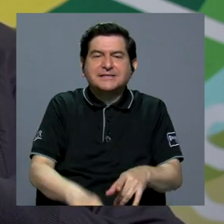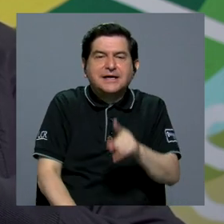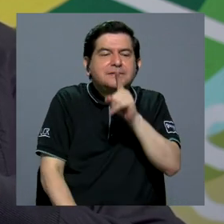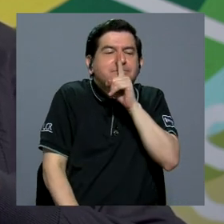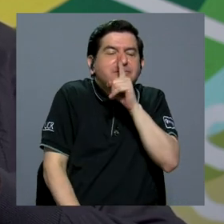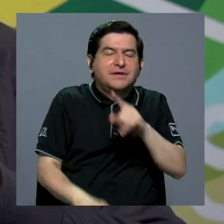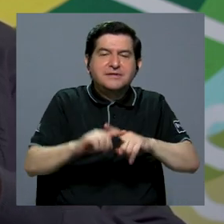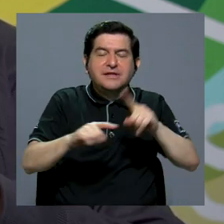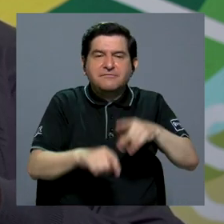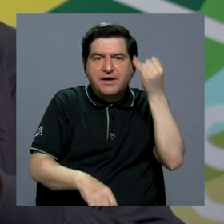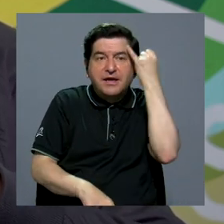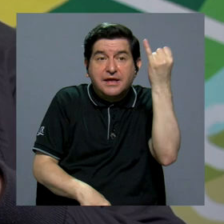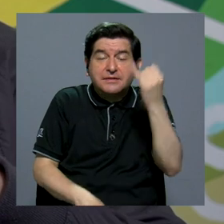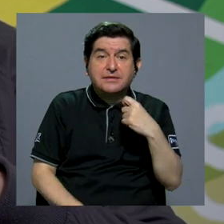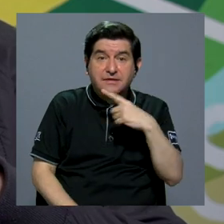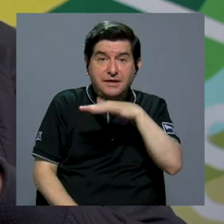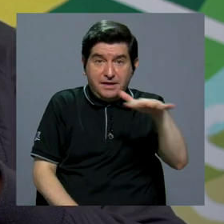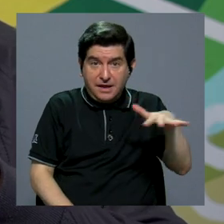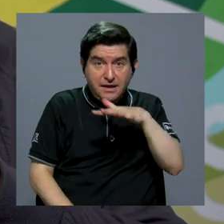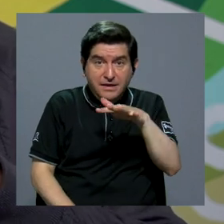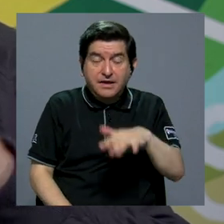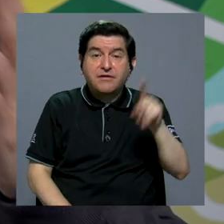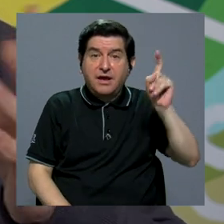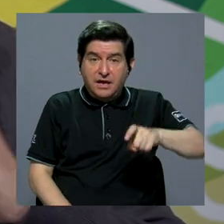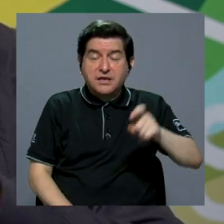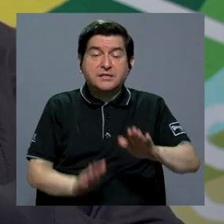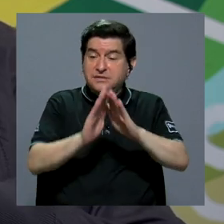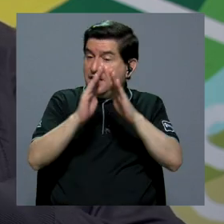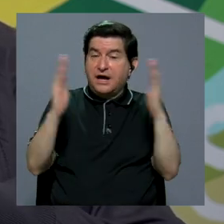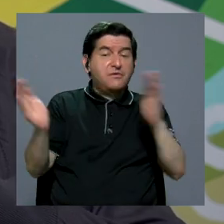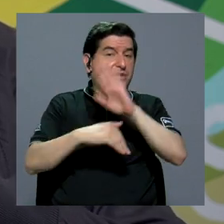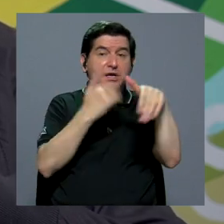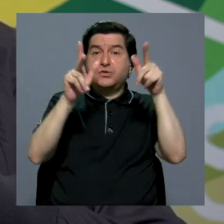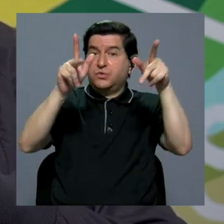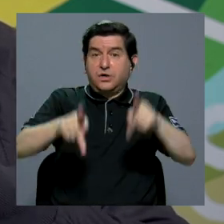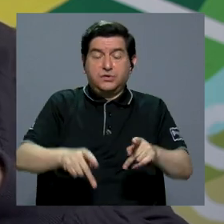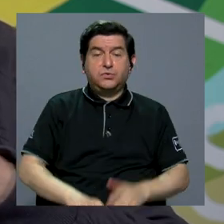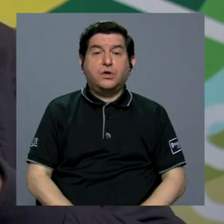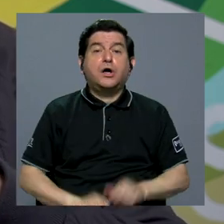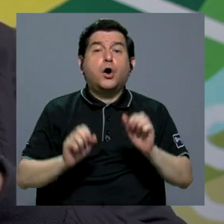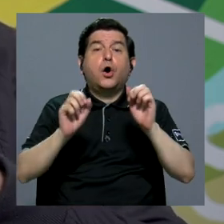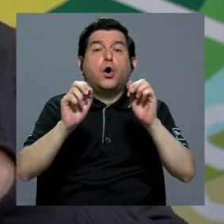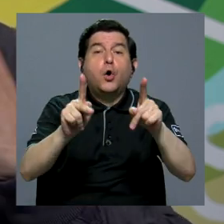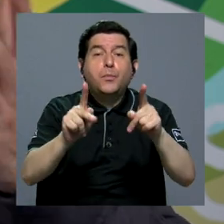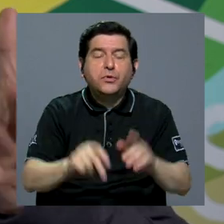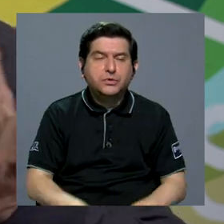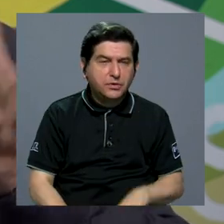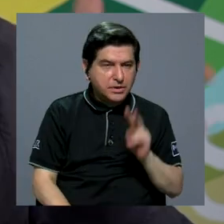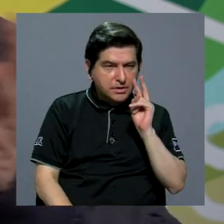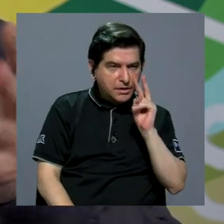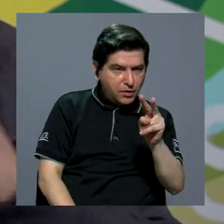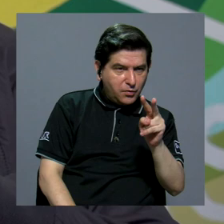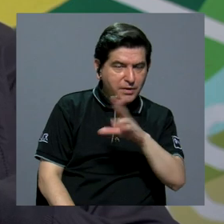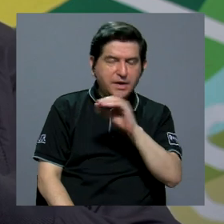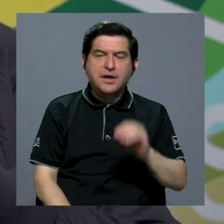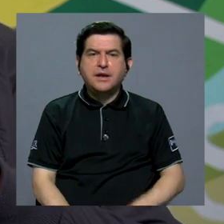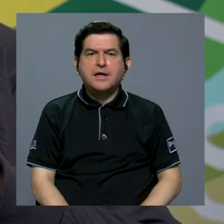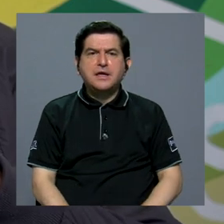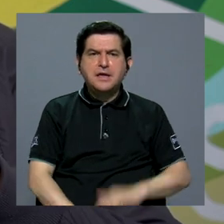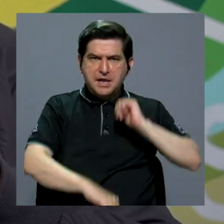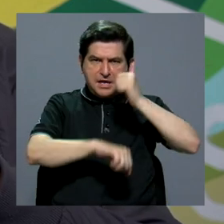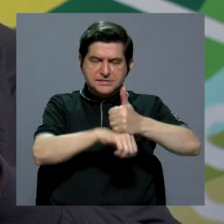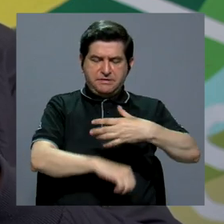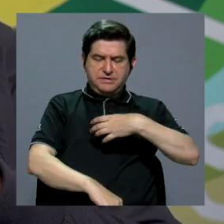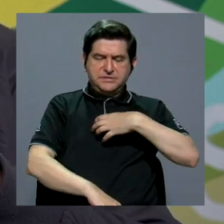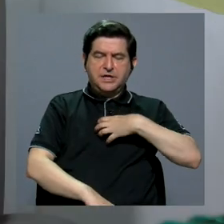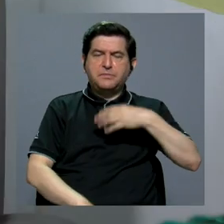planteamientos que la realidad es que debería ser abierto a toda la población la posibilidad de ver y de formarse ese